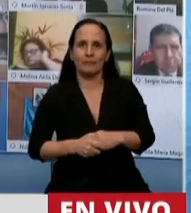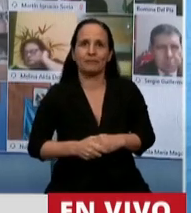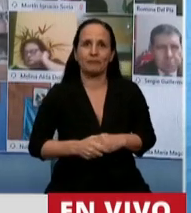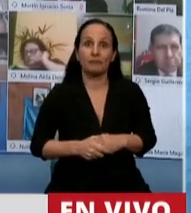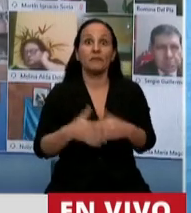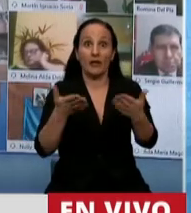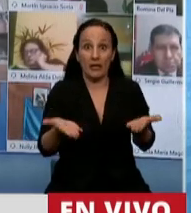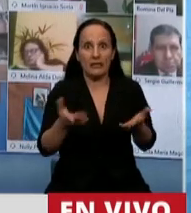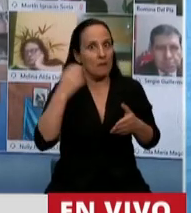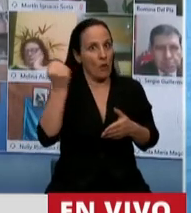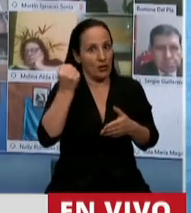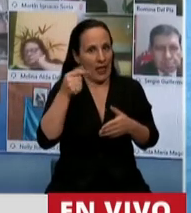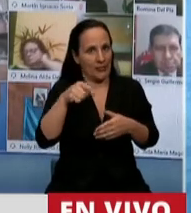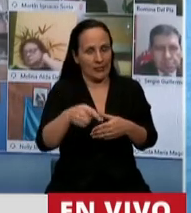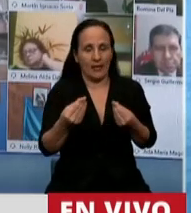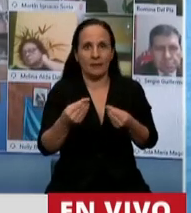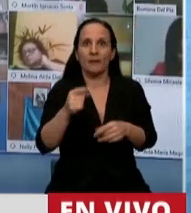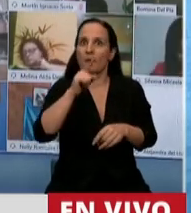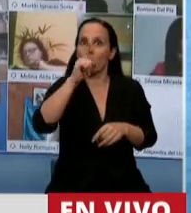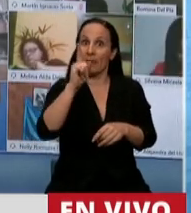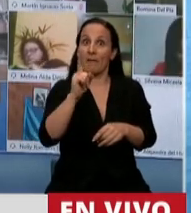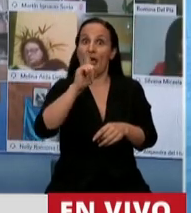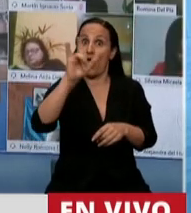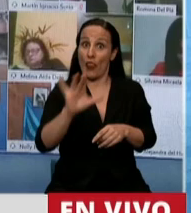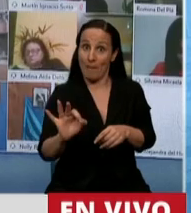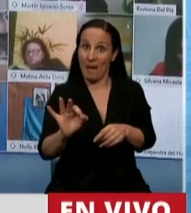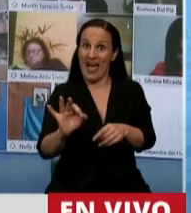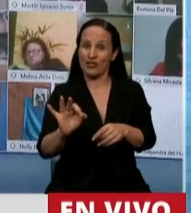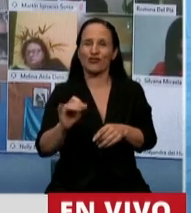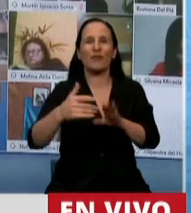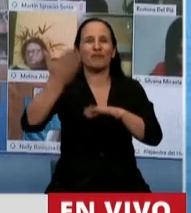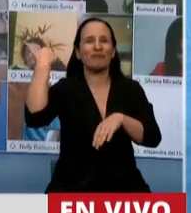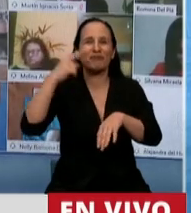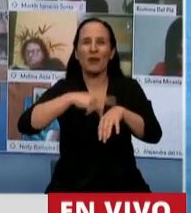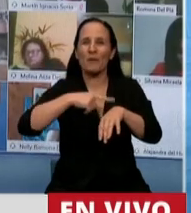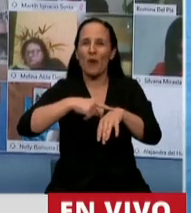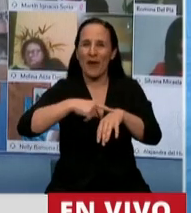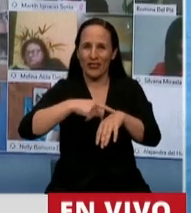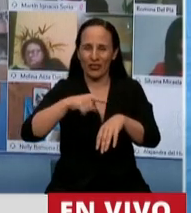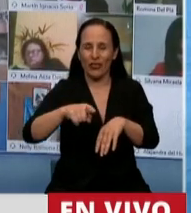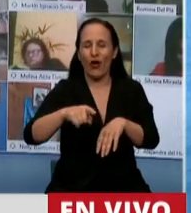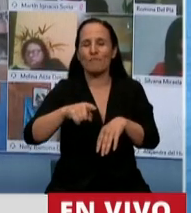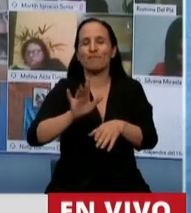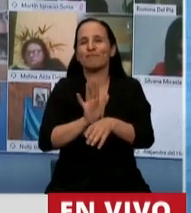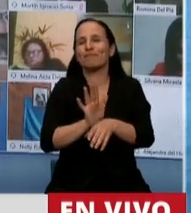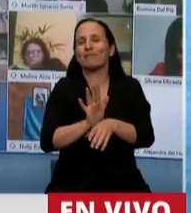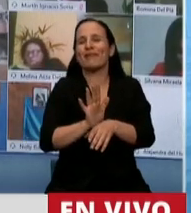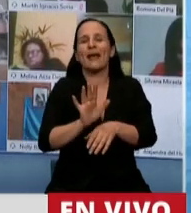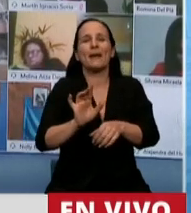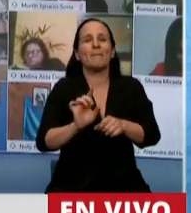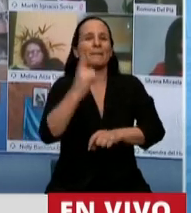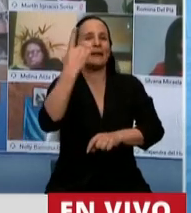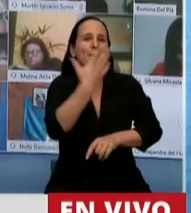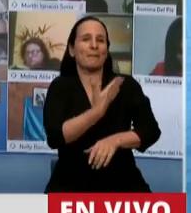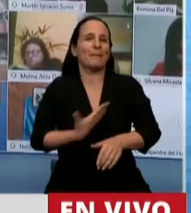objetivos. El primero de marzo volvimos a escuchar en aquel recinto un presidente